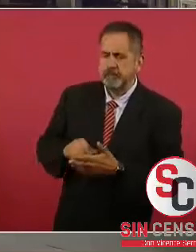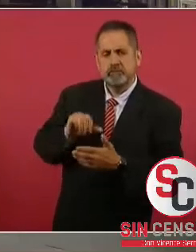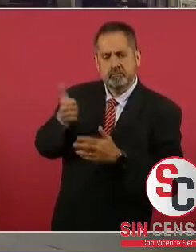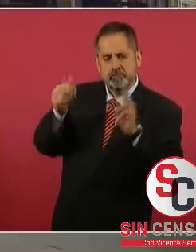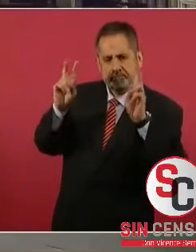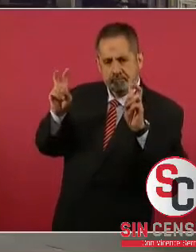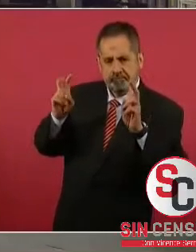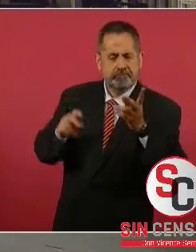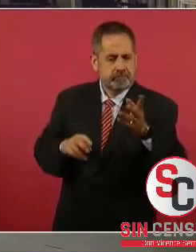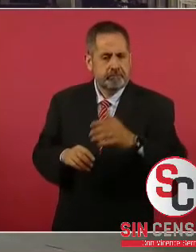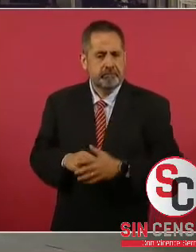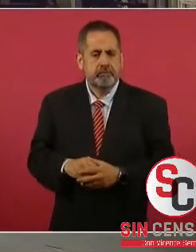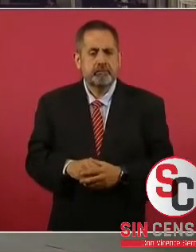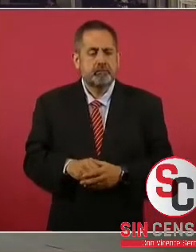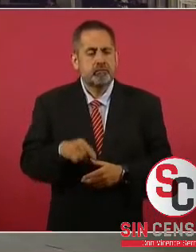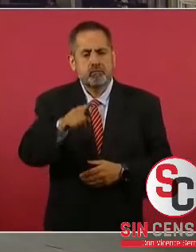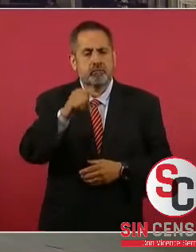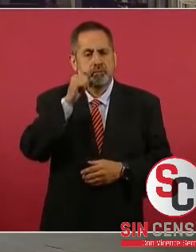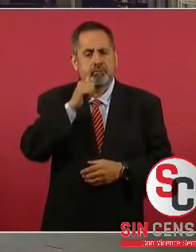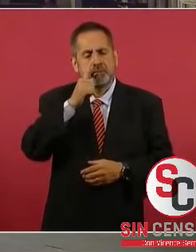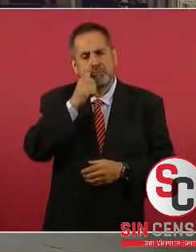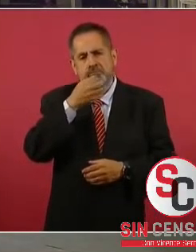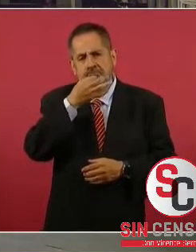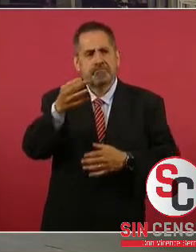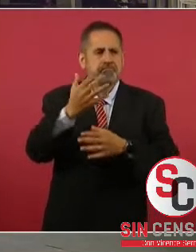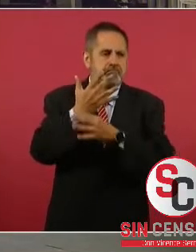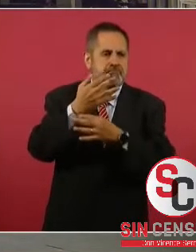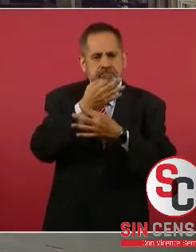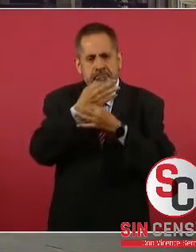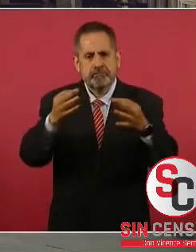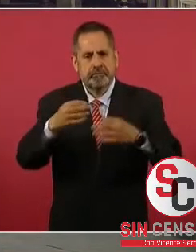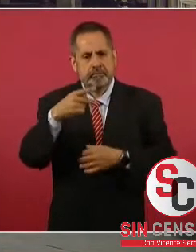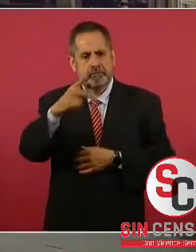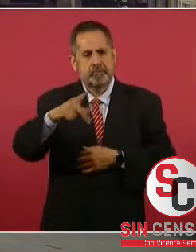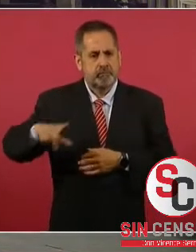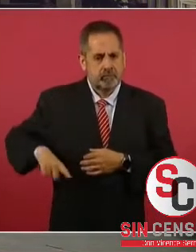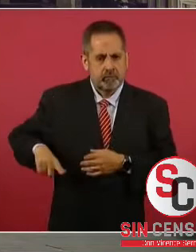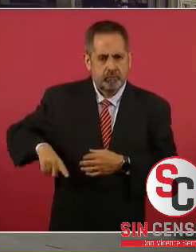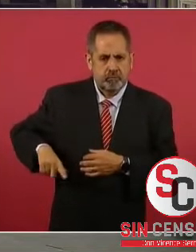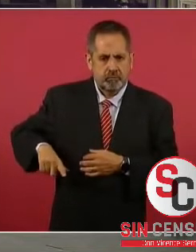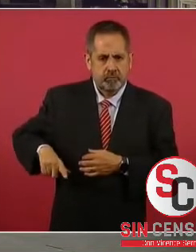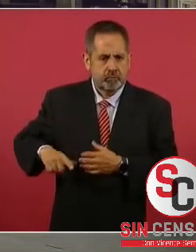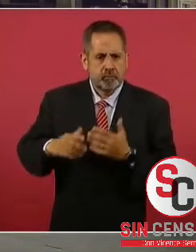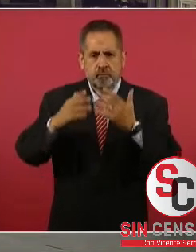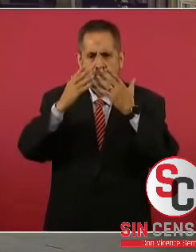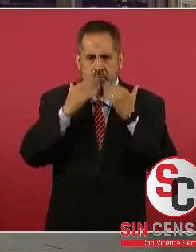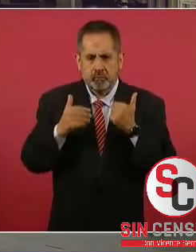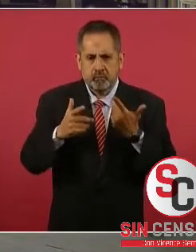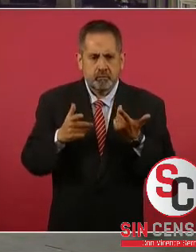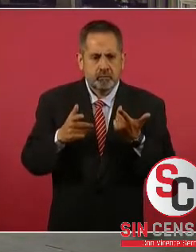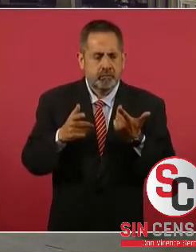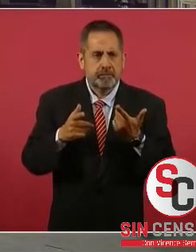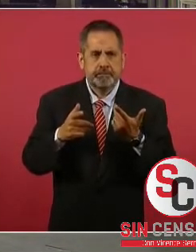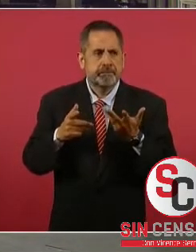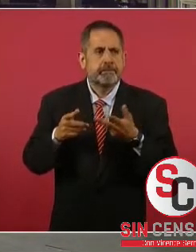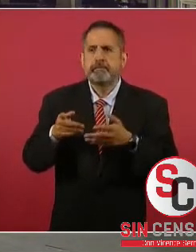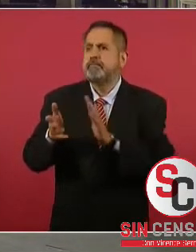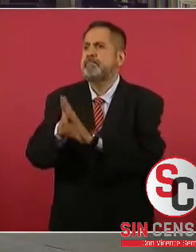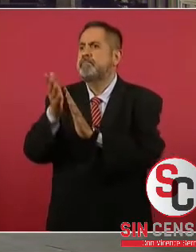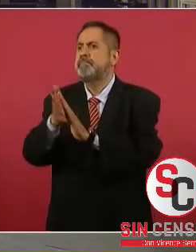Usted ha manifestado que en su gobierno no va a haber ninguna obra inconclusa,